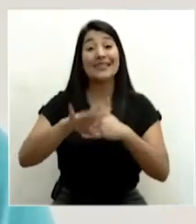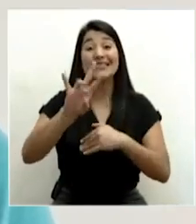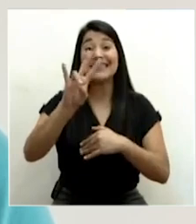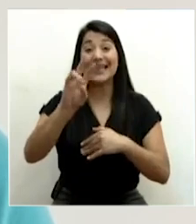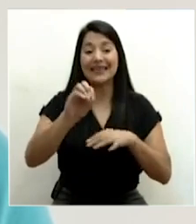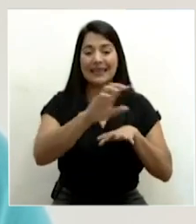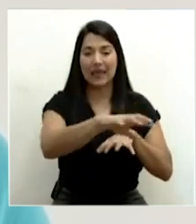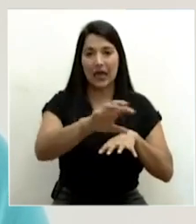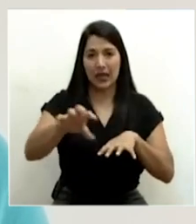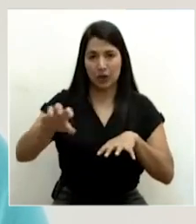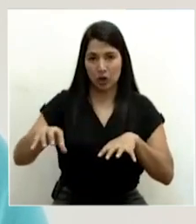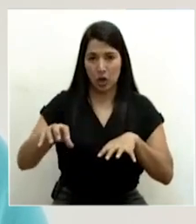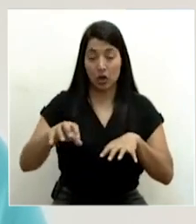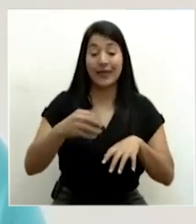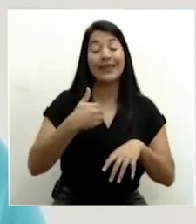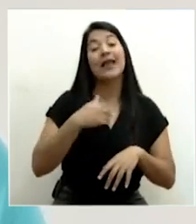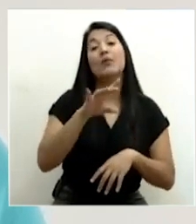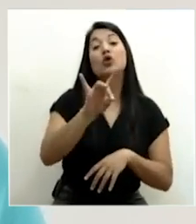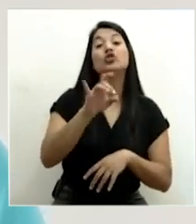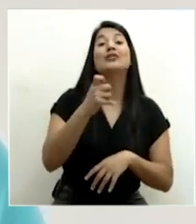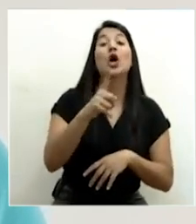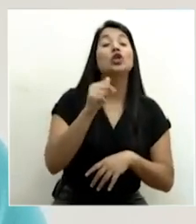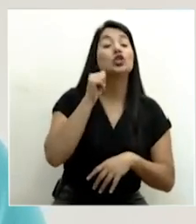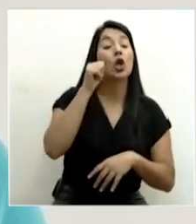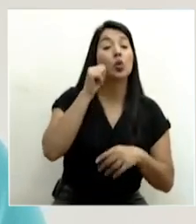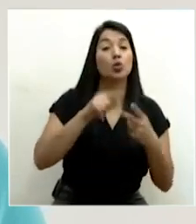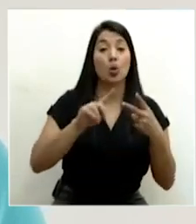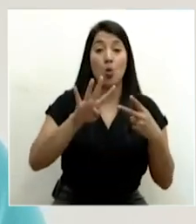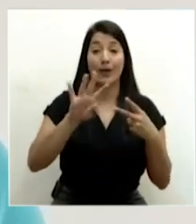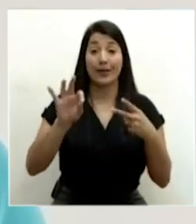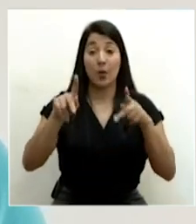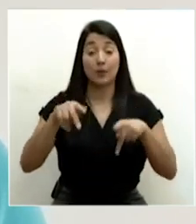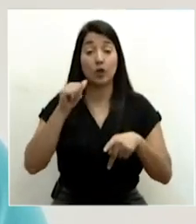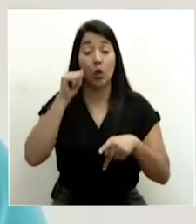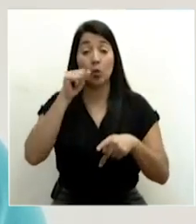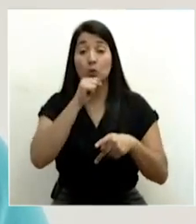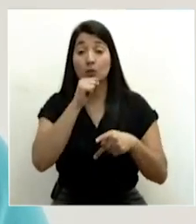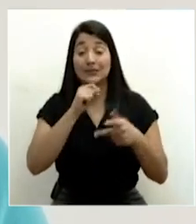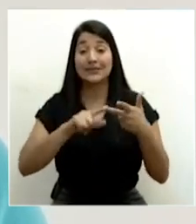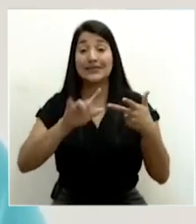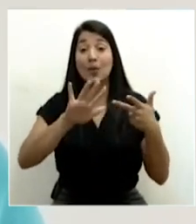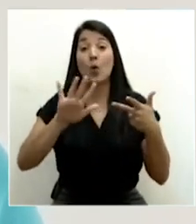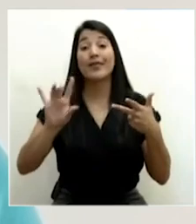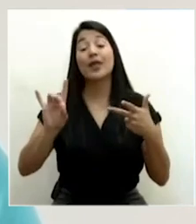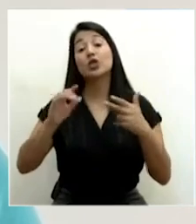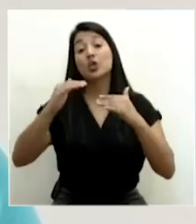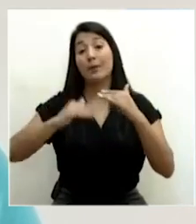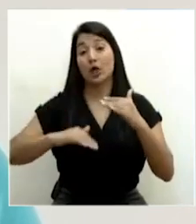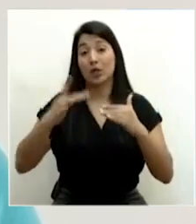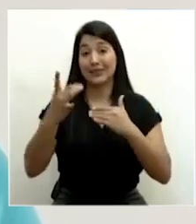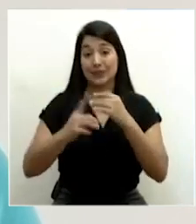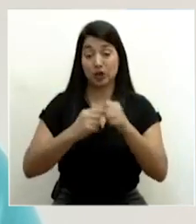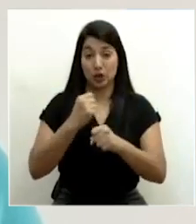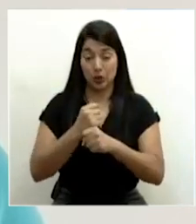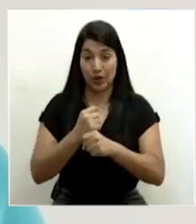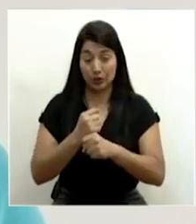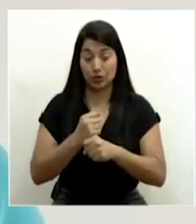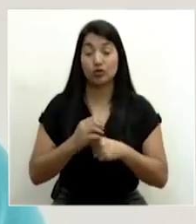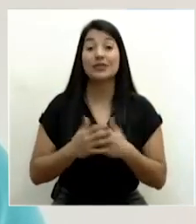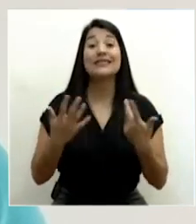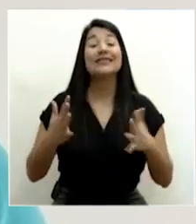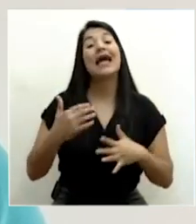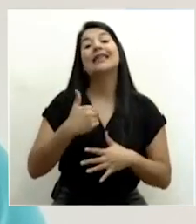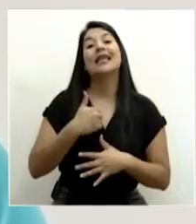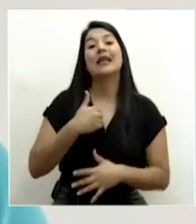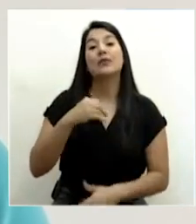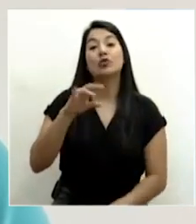cantones. Por edad tenemos 811 adultos, 49 personas mayores y 58 menores de edad. Se